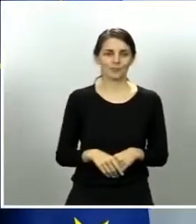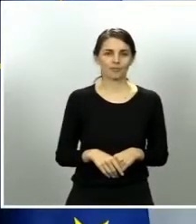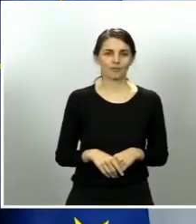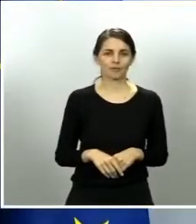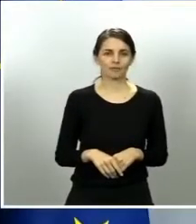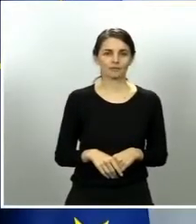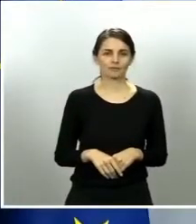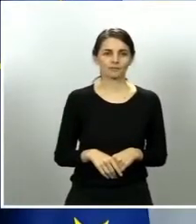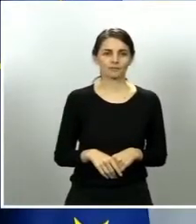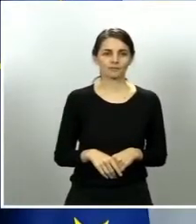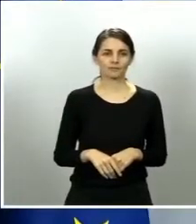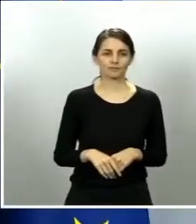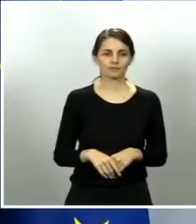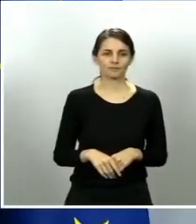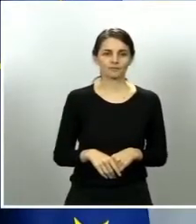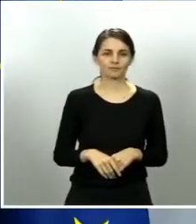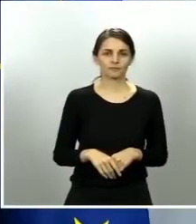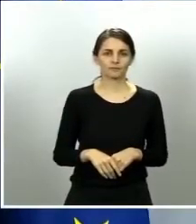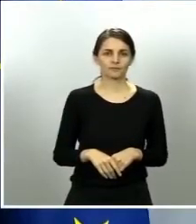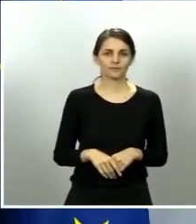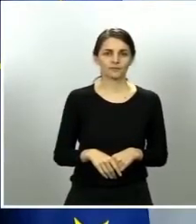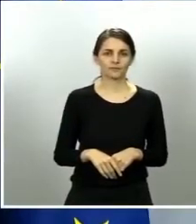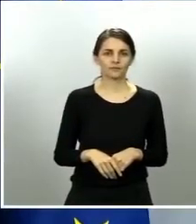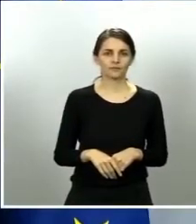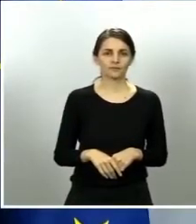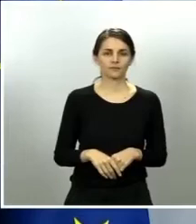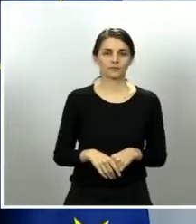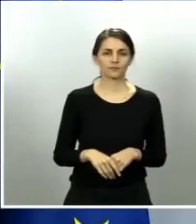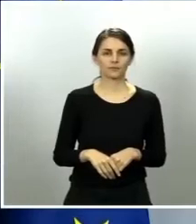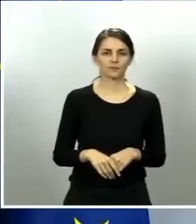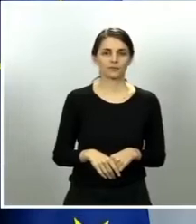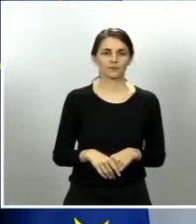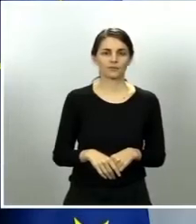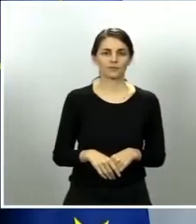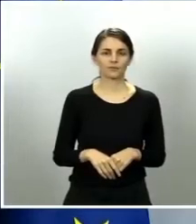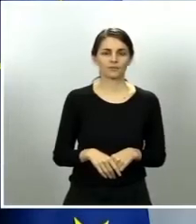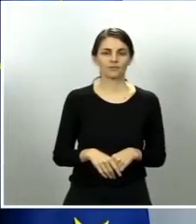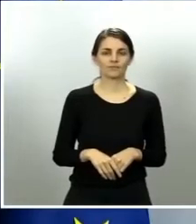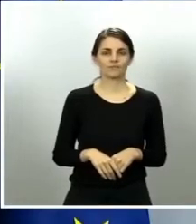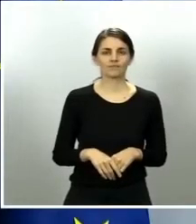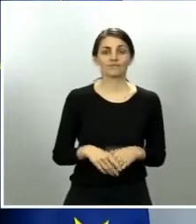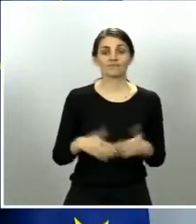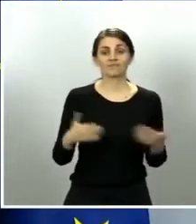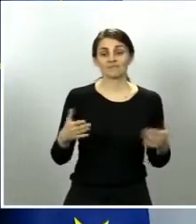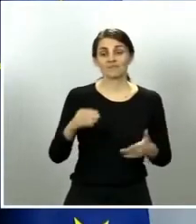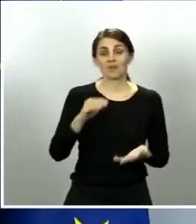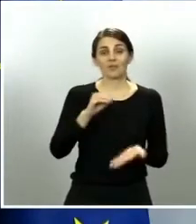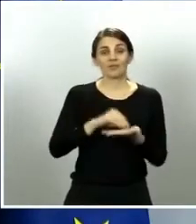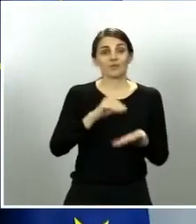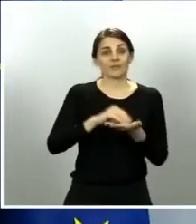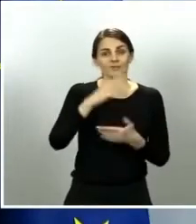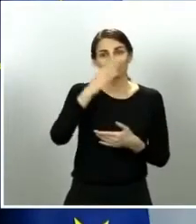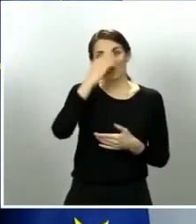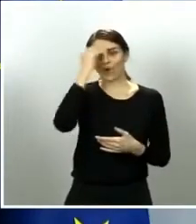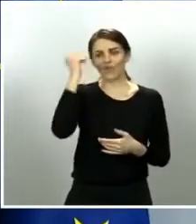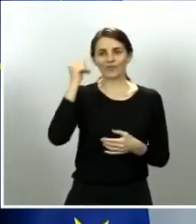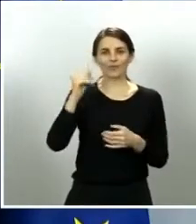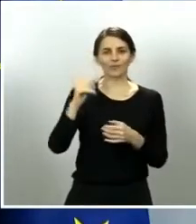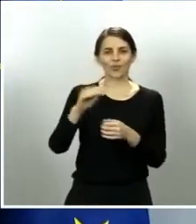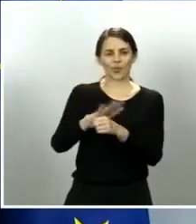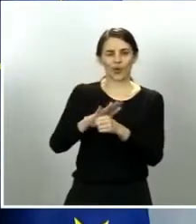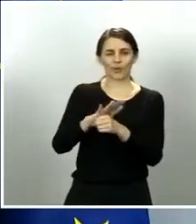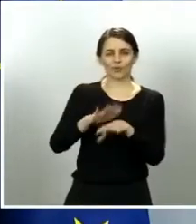de lado un ámbito que muchas veces nos es olvidado, pero con los que cada vez vamos a tener o hemos tenido más